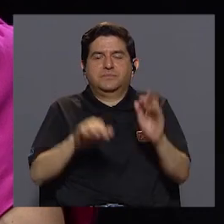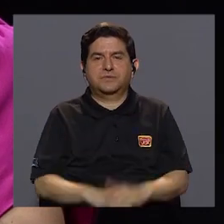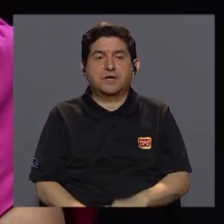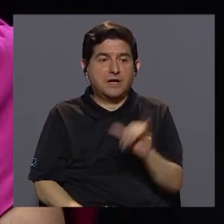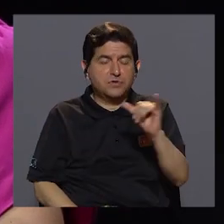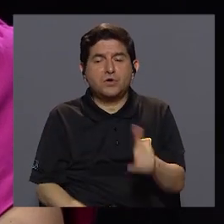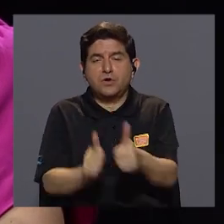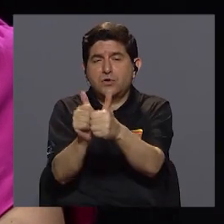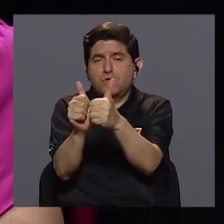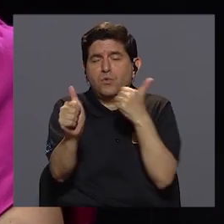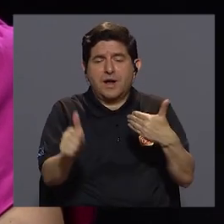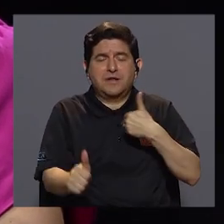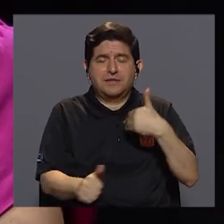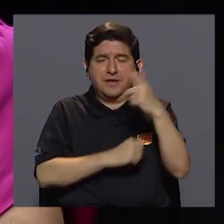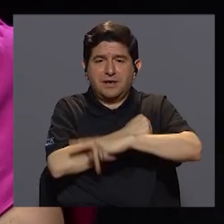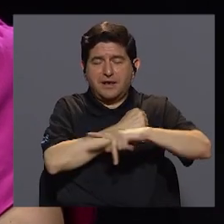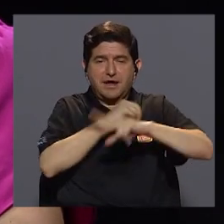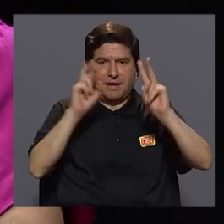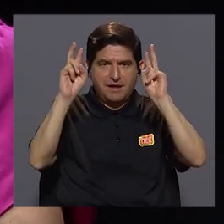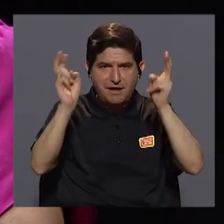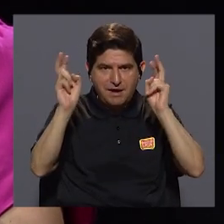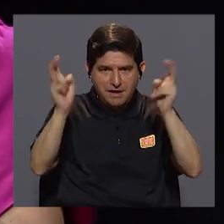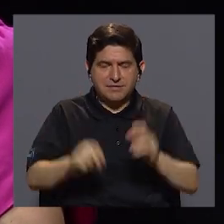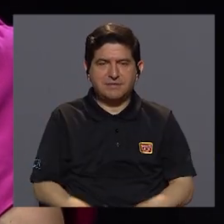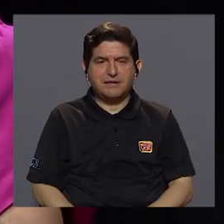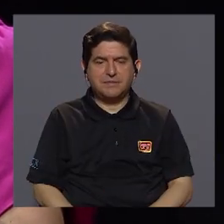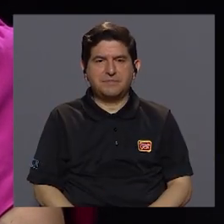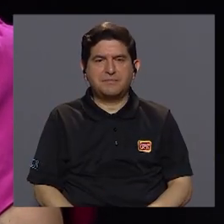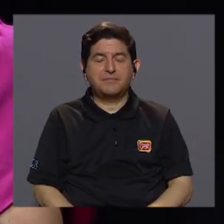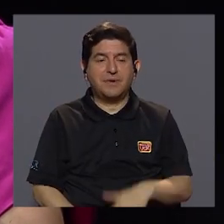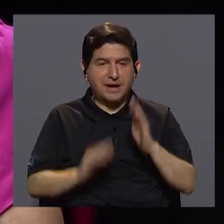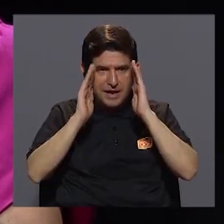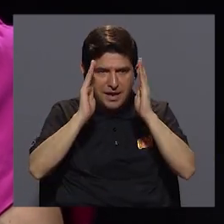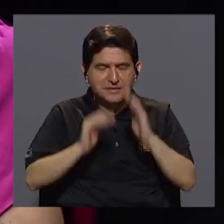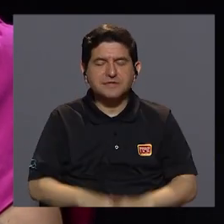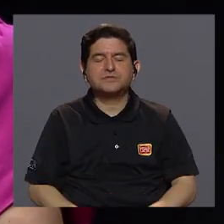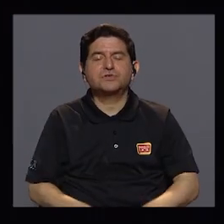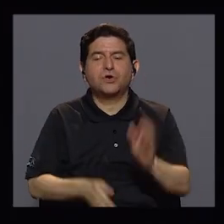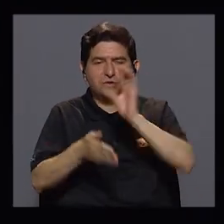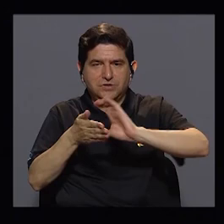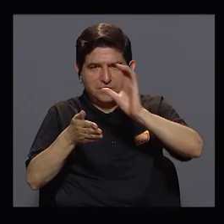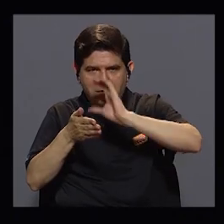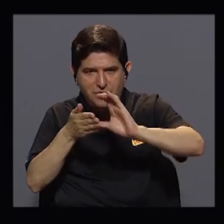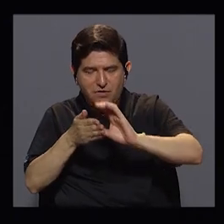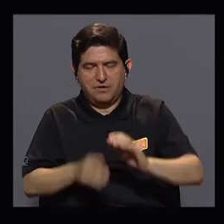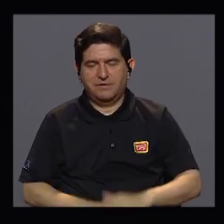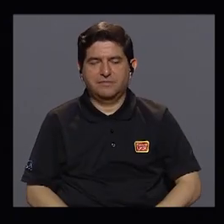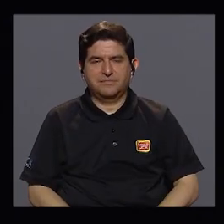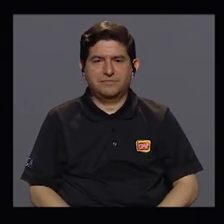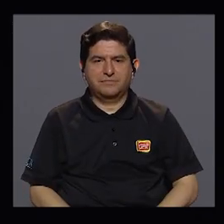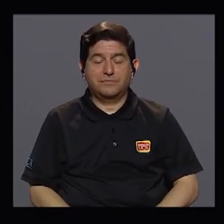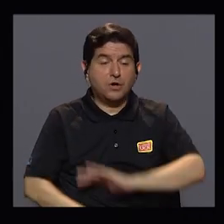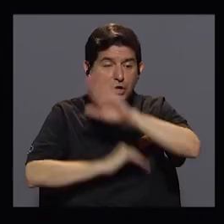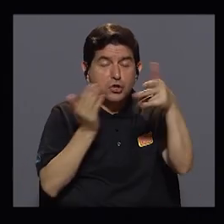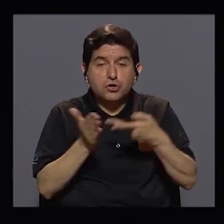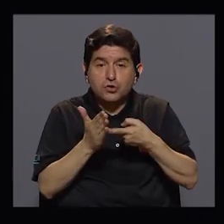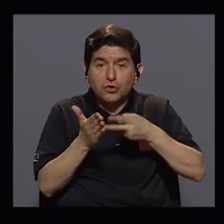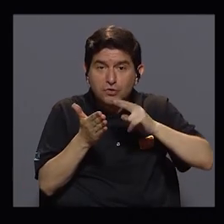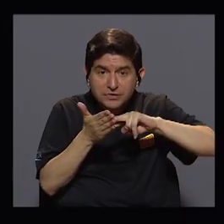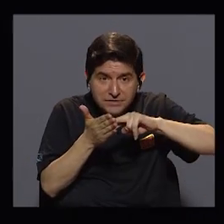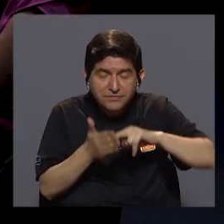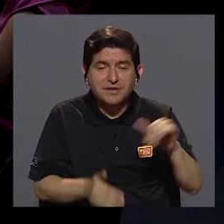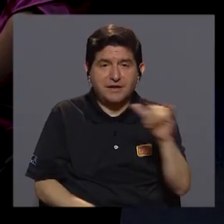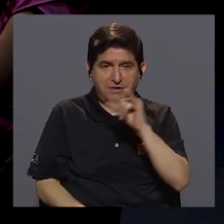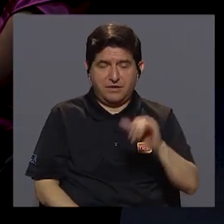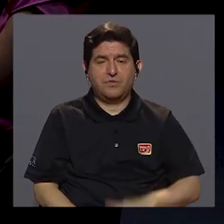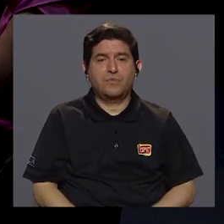como el rezago que ha experimentado este país en el tema de la cobertura en educación secundaria. Y todo lo que significa también a